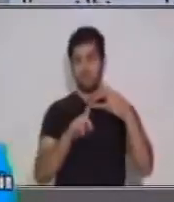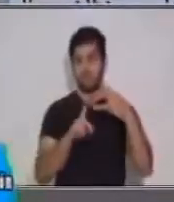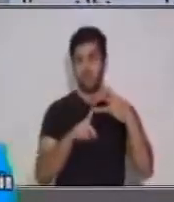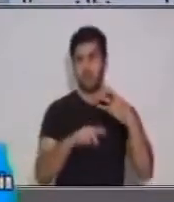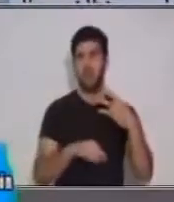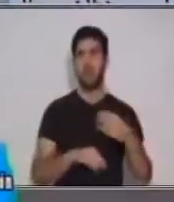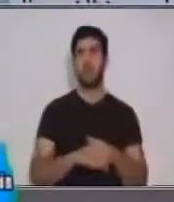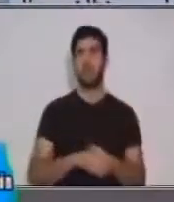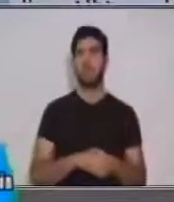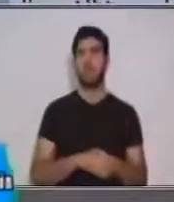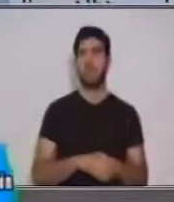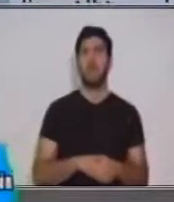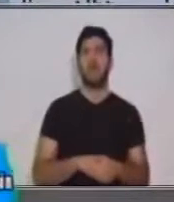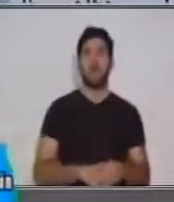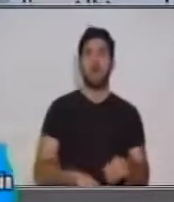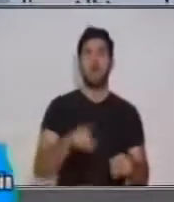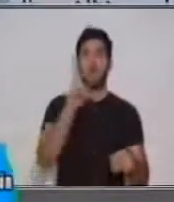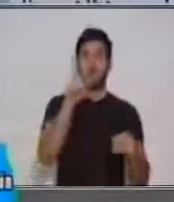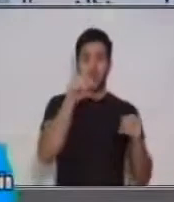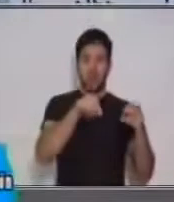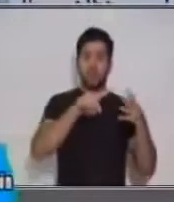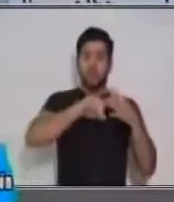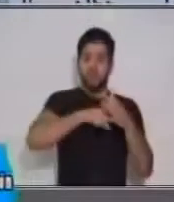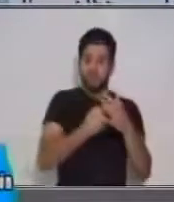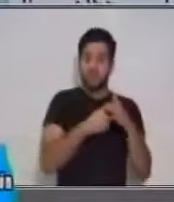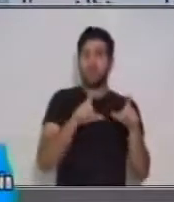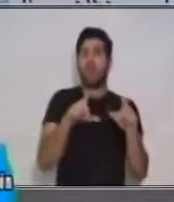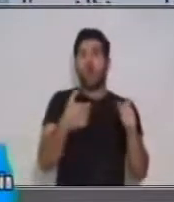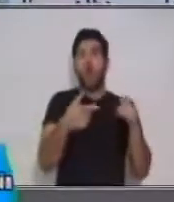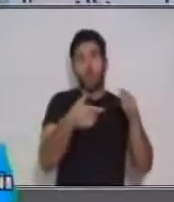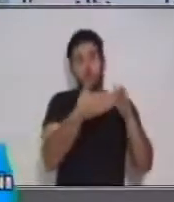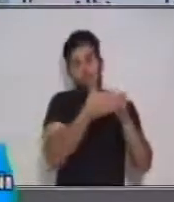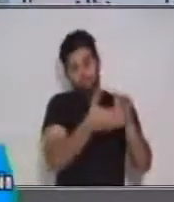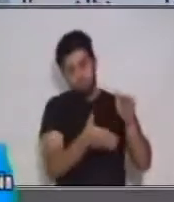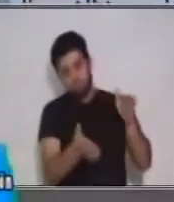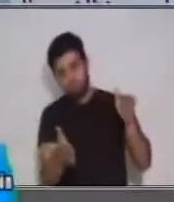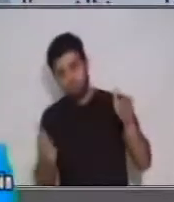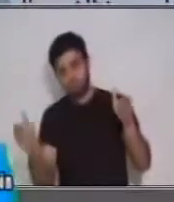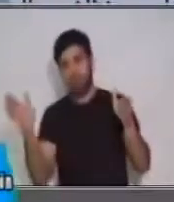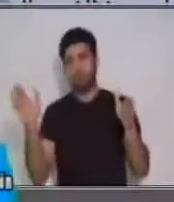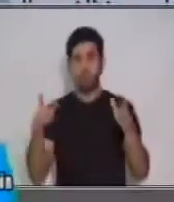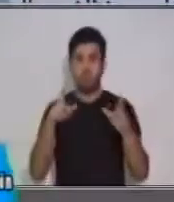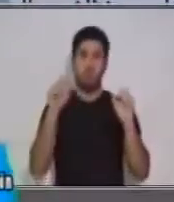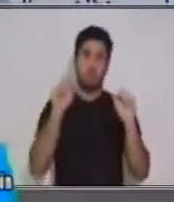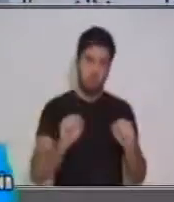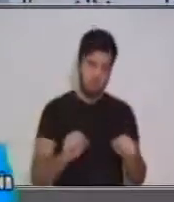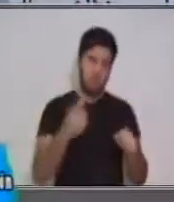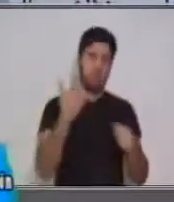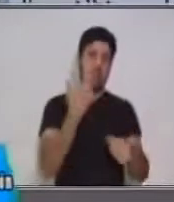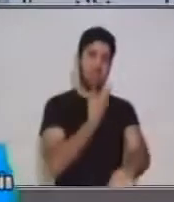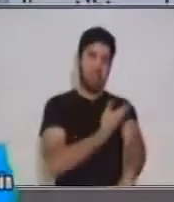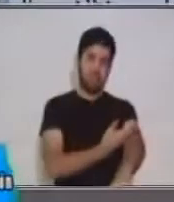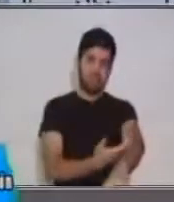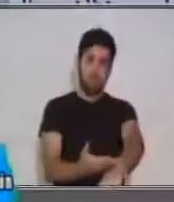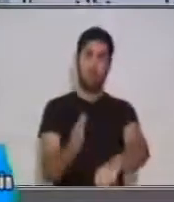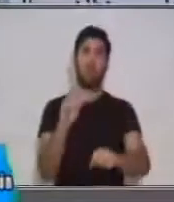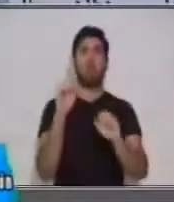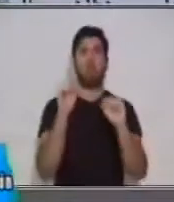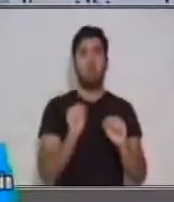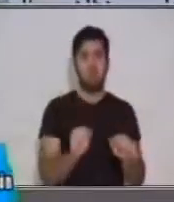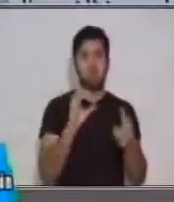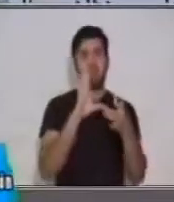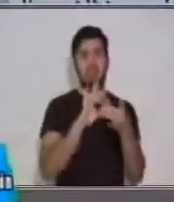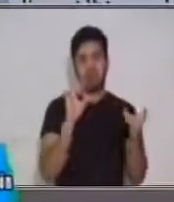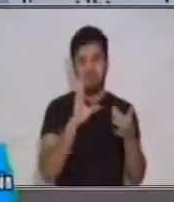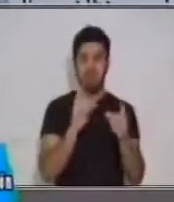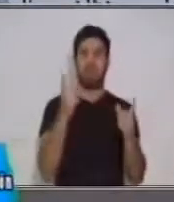Antecedentes, el punto de partida. Al inicio dijimos que puede ser una anécdota, un historial. Breire,